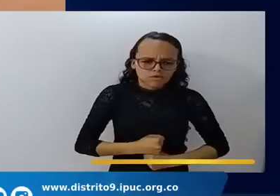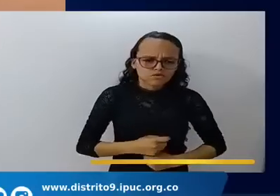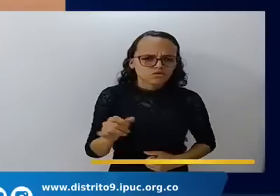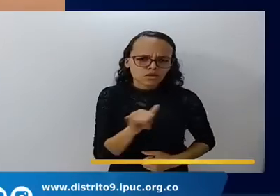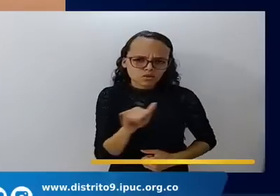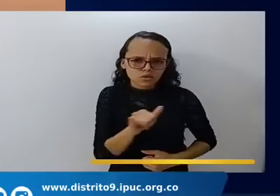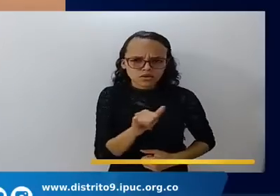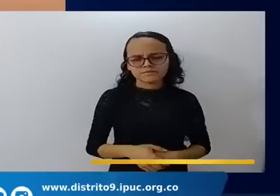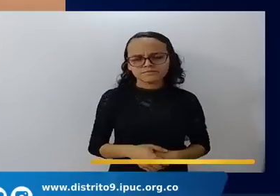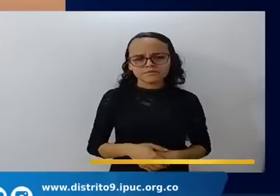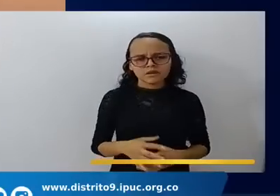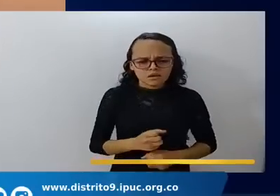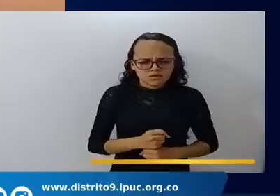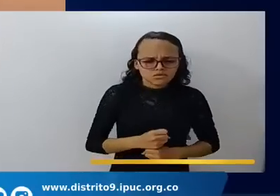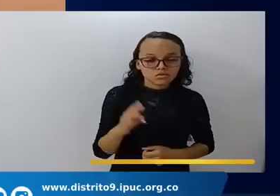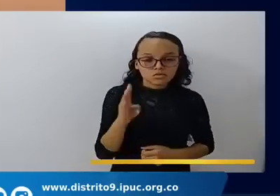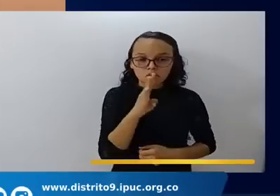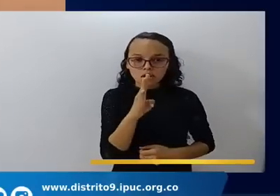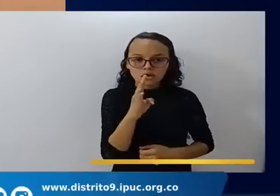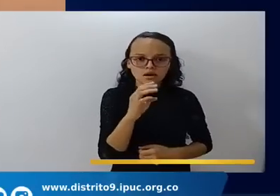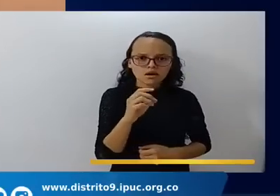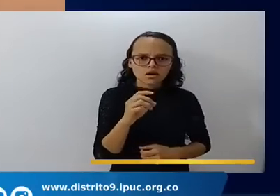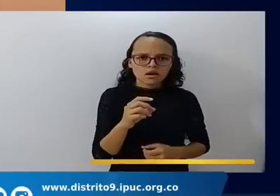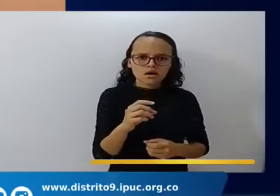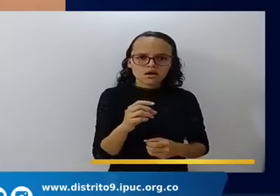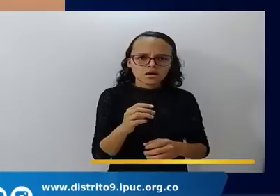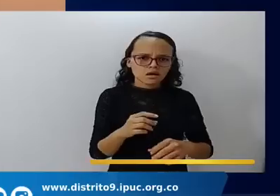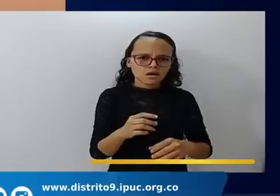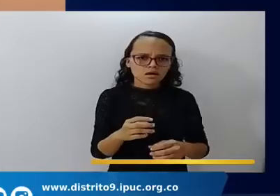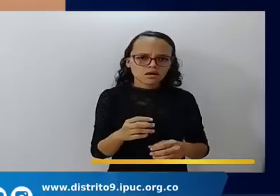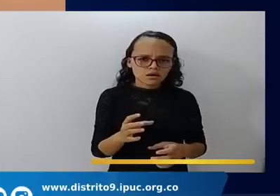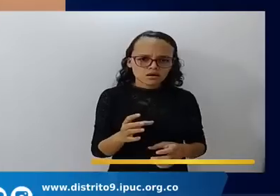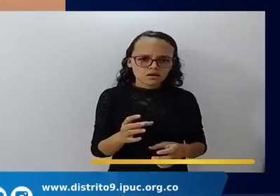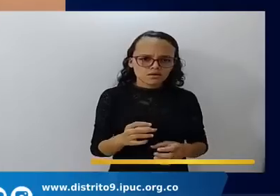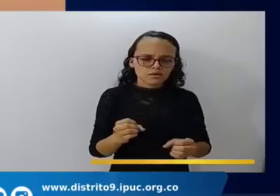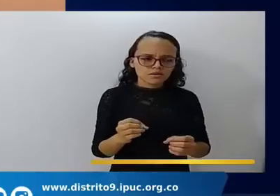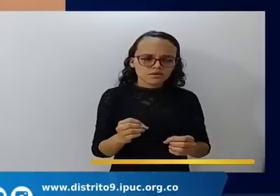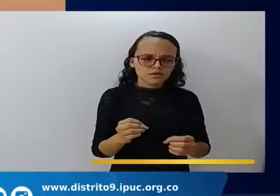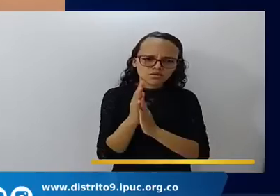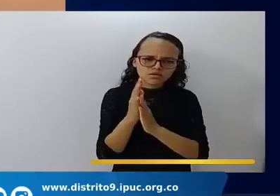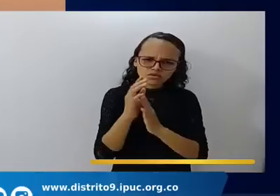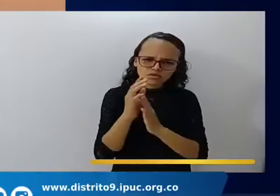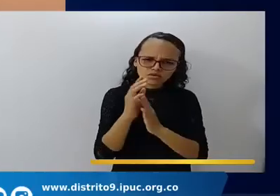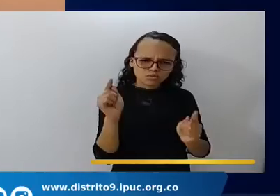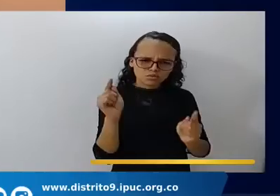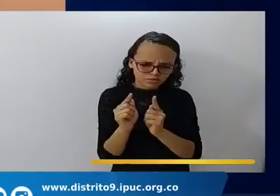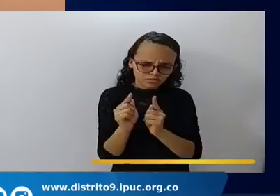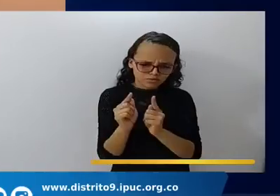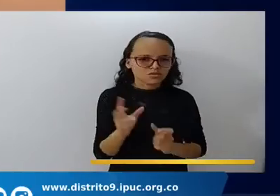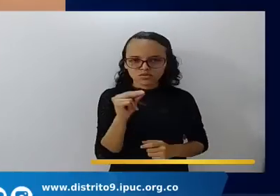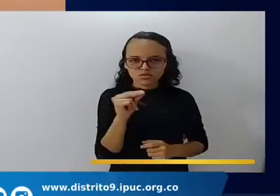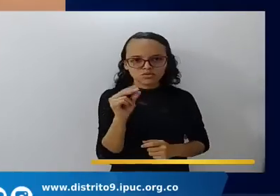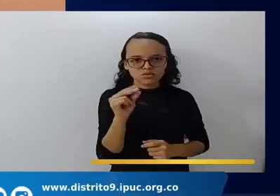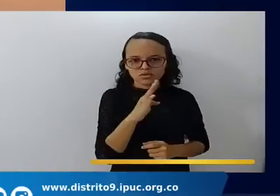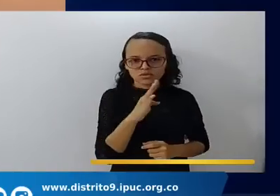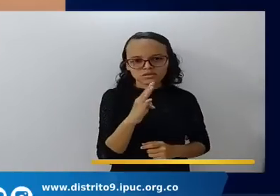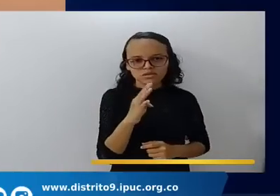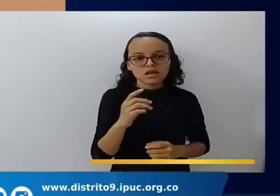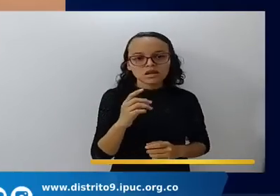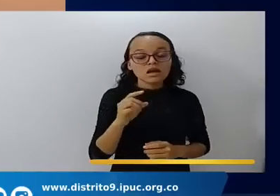era desayunar tarde. Vamos a ayunar de ocho a once, a doce del día.